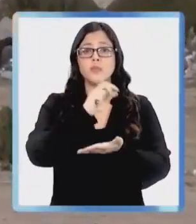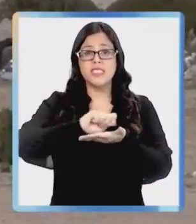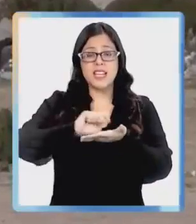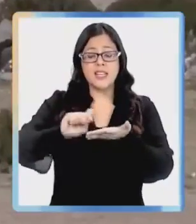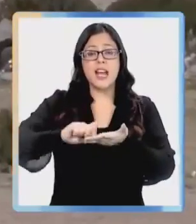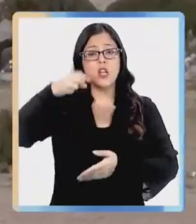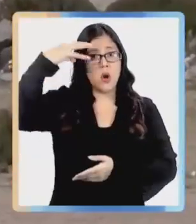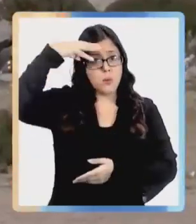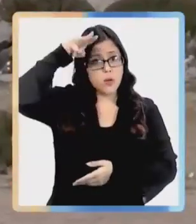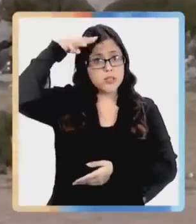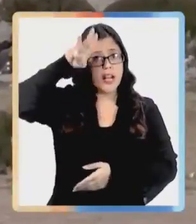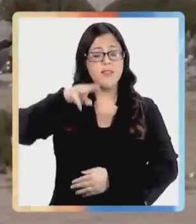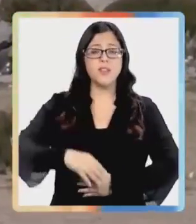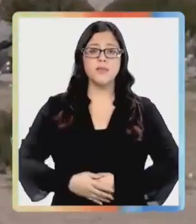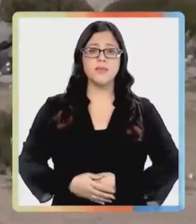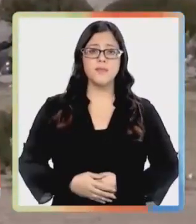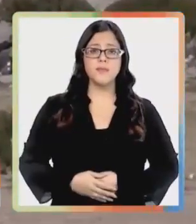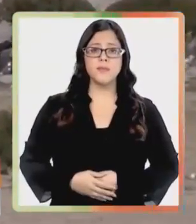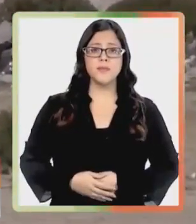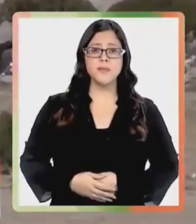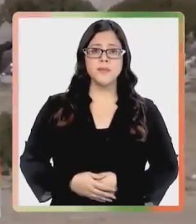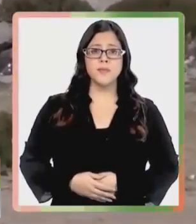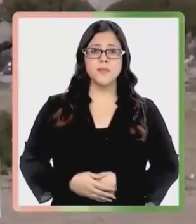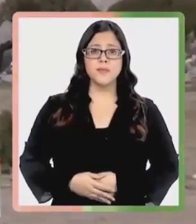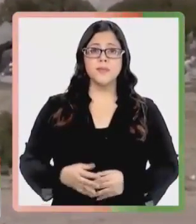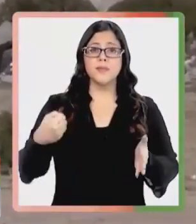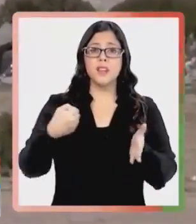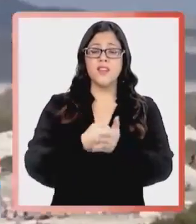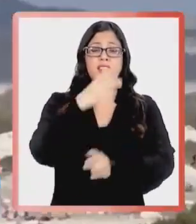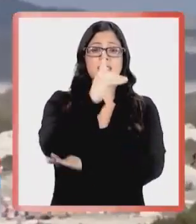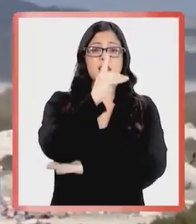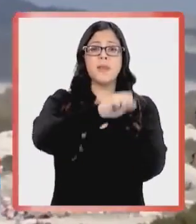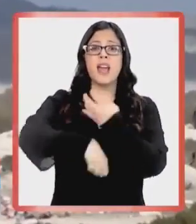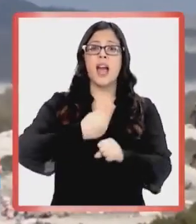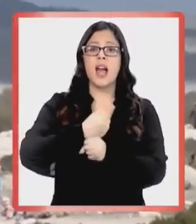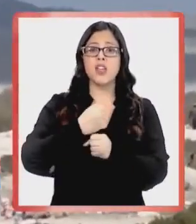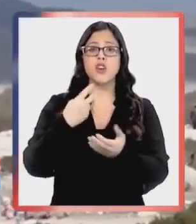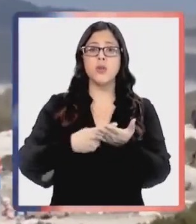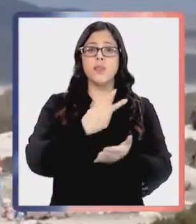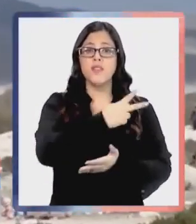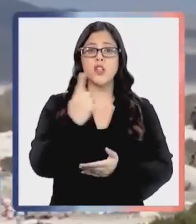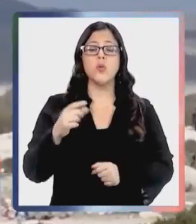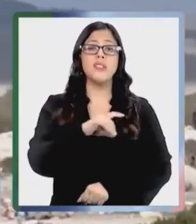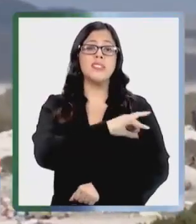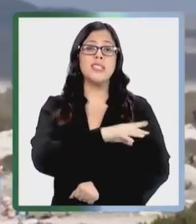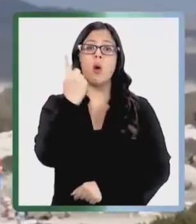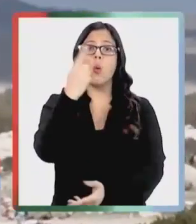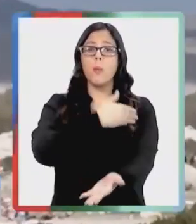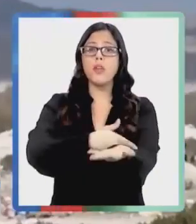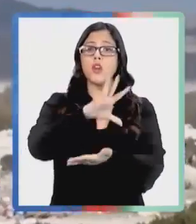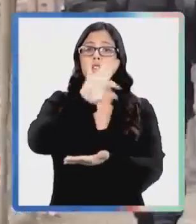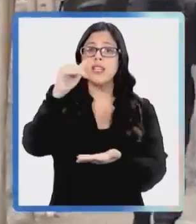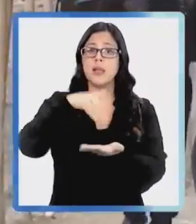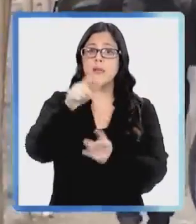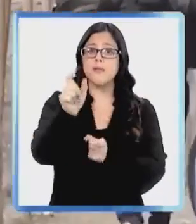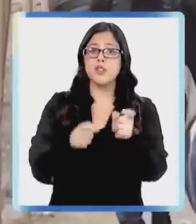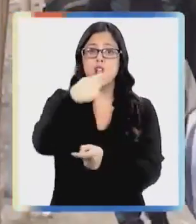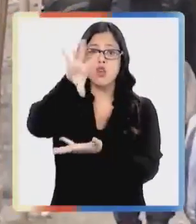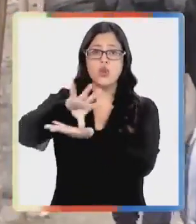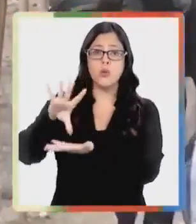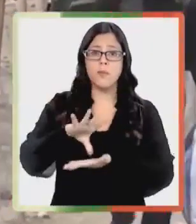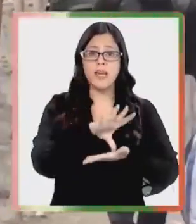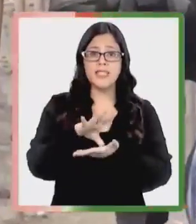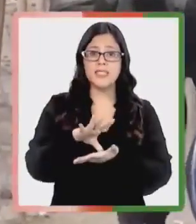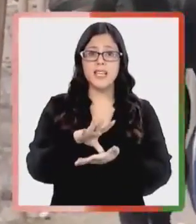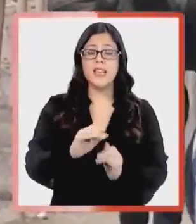A fines de diciembre de 2021, en Chile había un millón y medio de extranjeros, según datos oficiales del Instituto